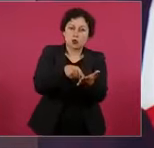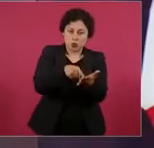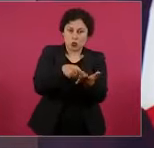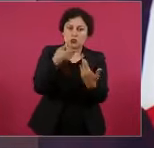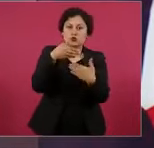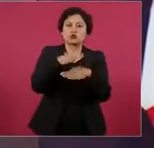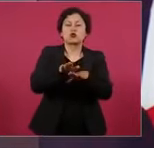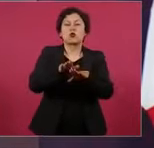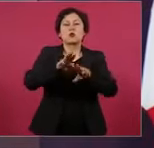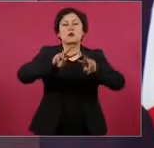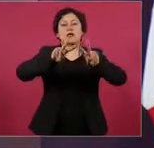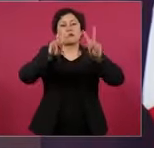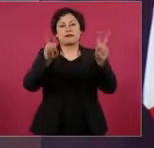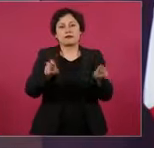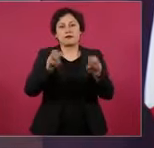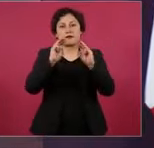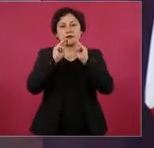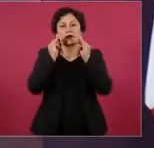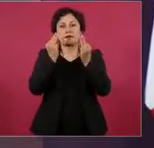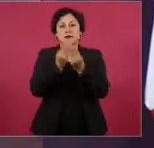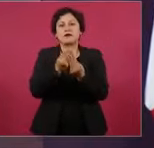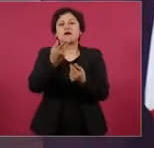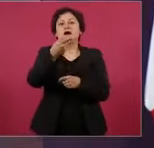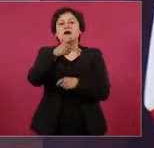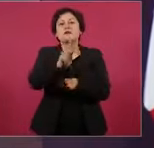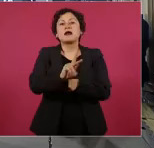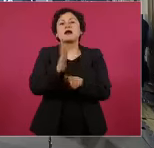que se conozca.